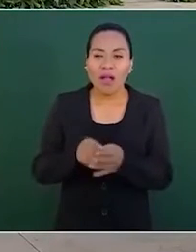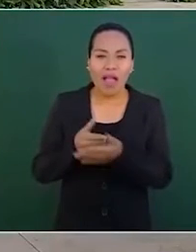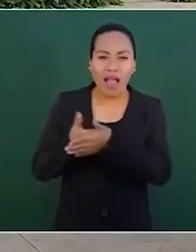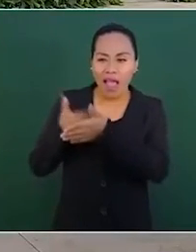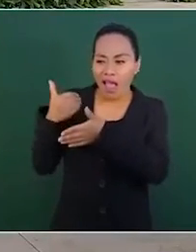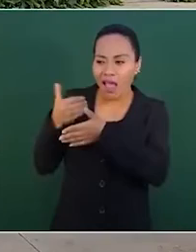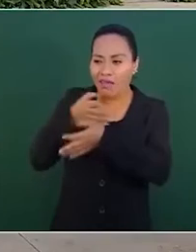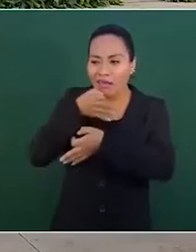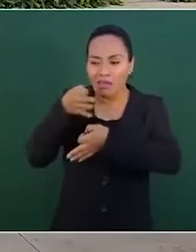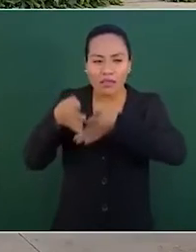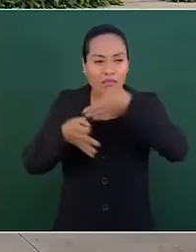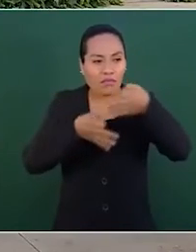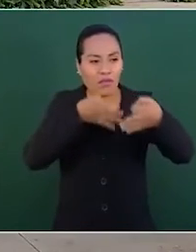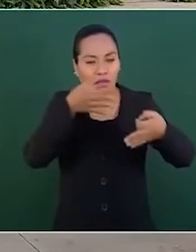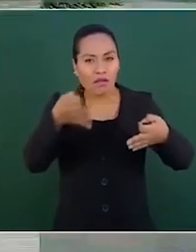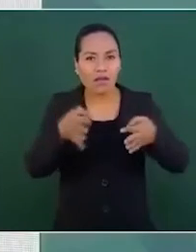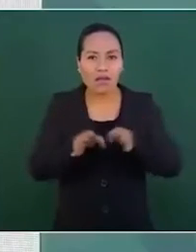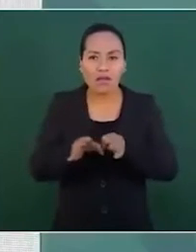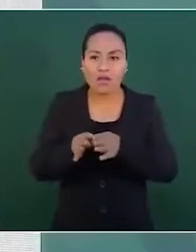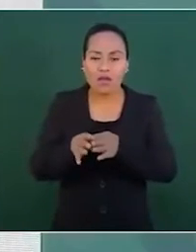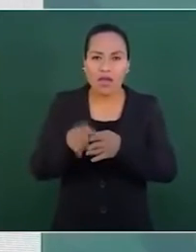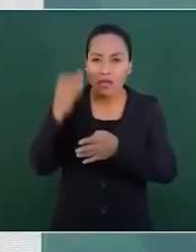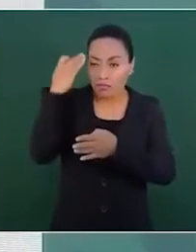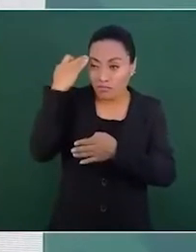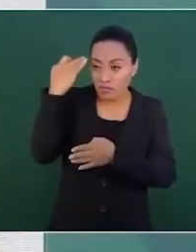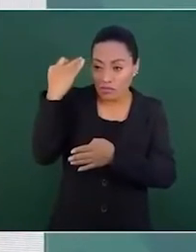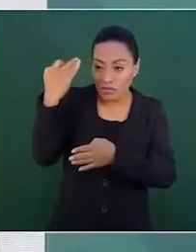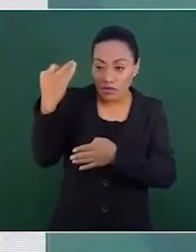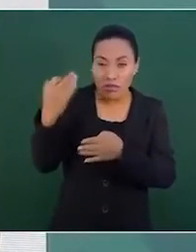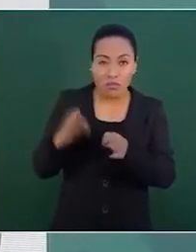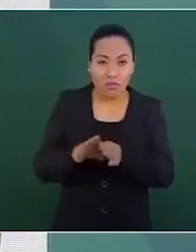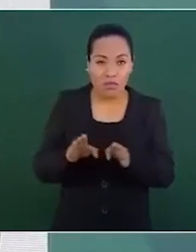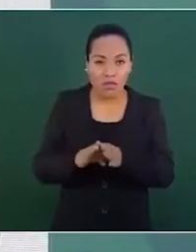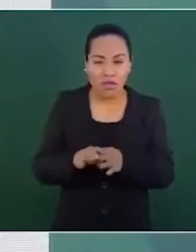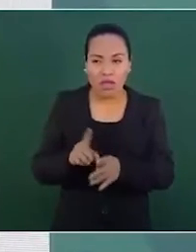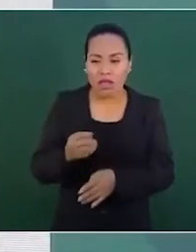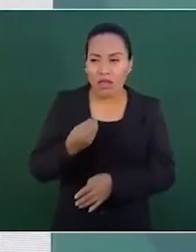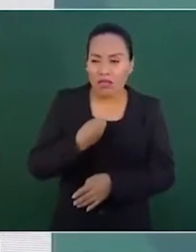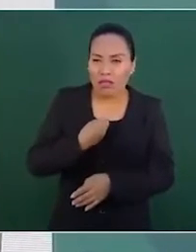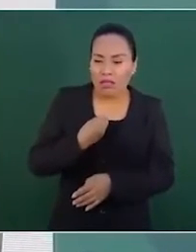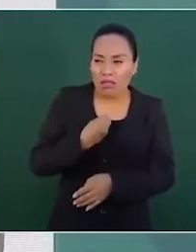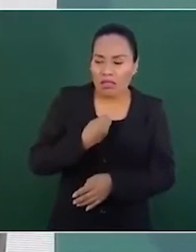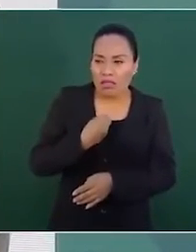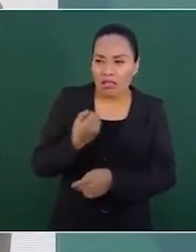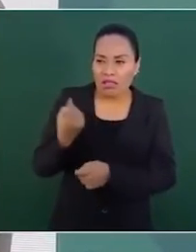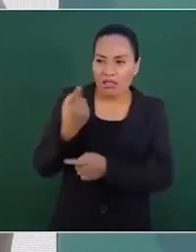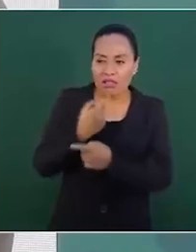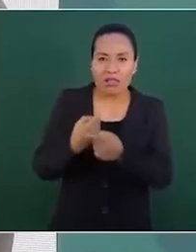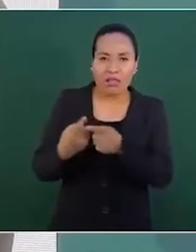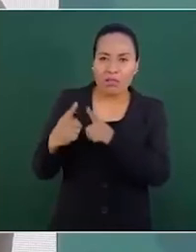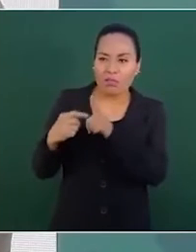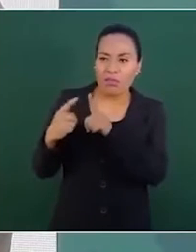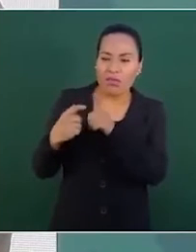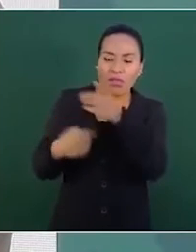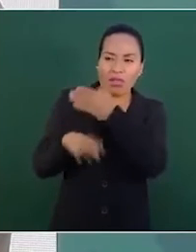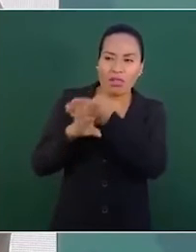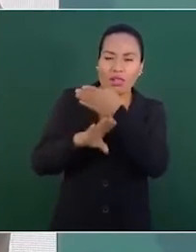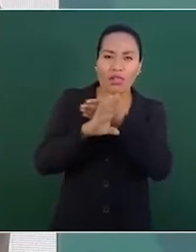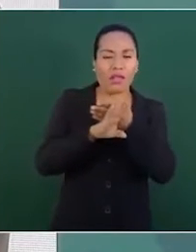en todos los medios, hagan un ejercicio, vean los periódicos,